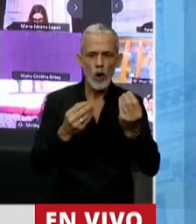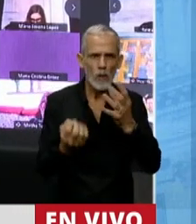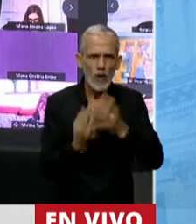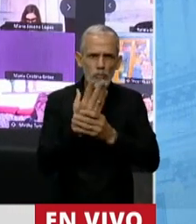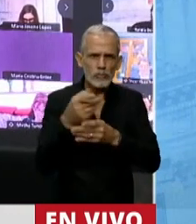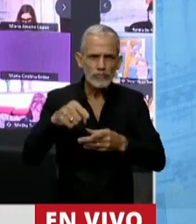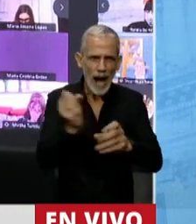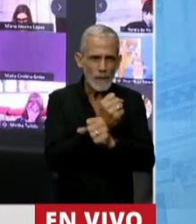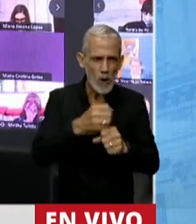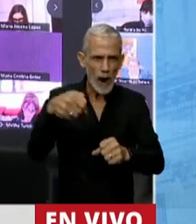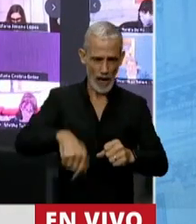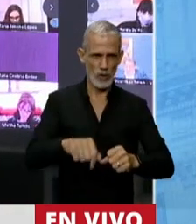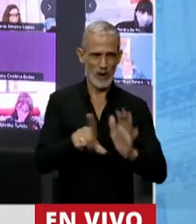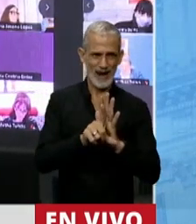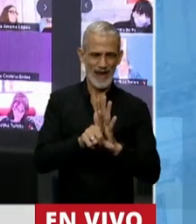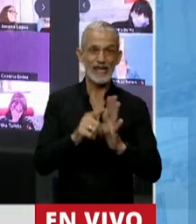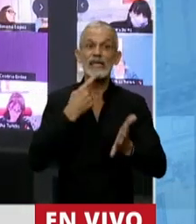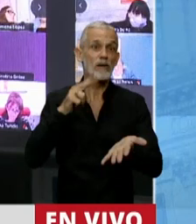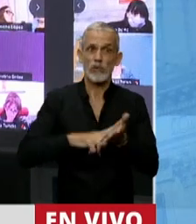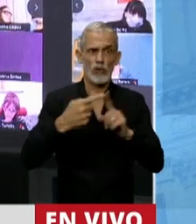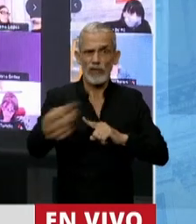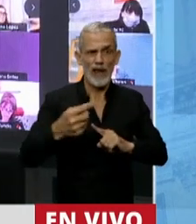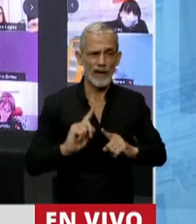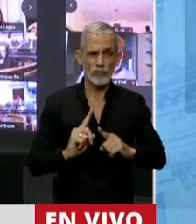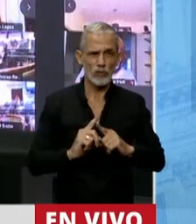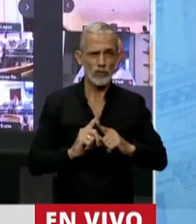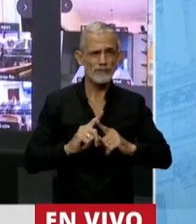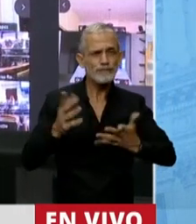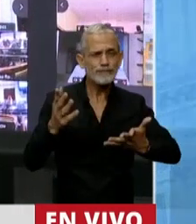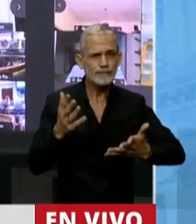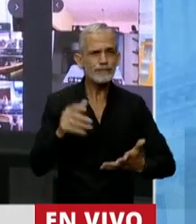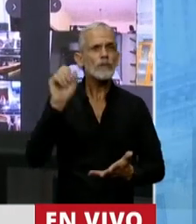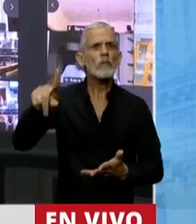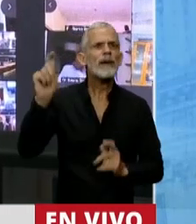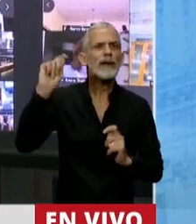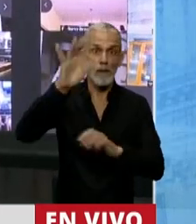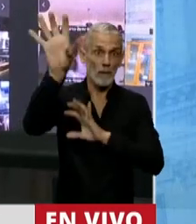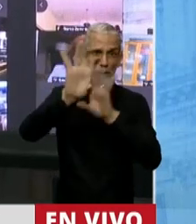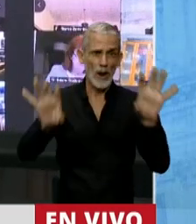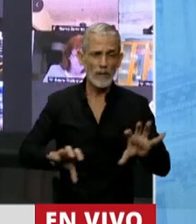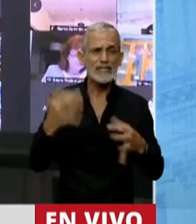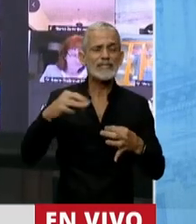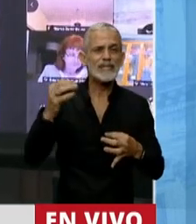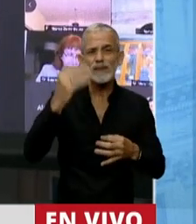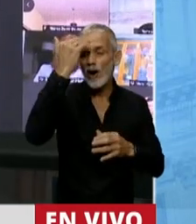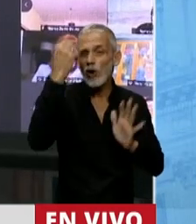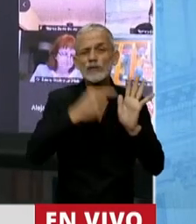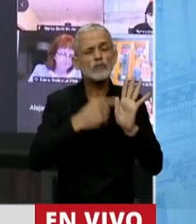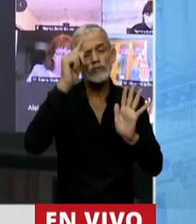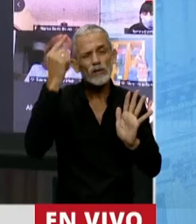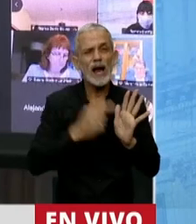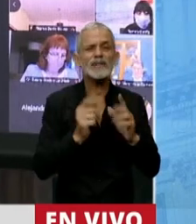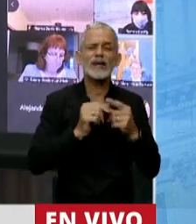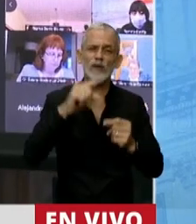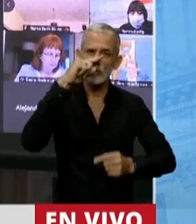de este proyecto. Este es un impuesto directo. La competencia original la tienen las provincias, conforme a la Constitución Nacional,